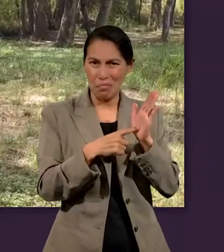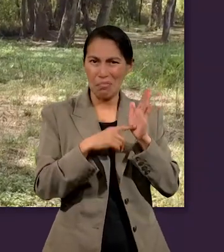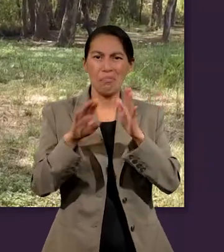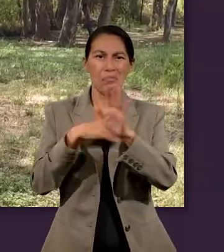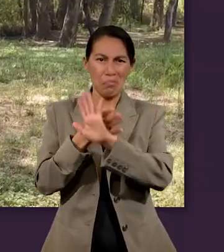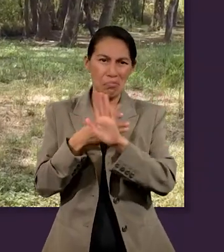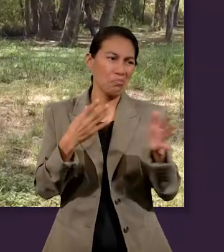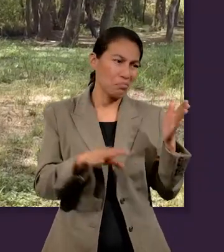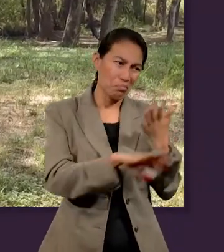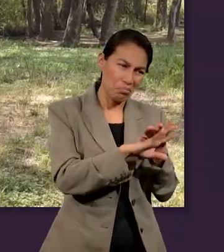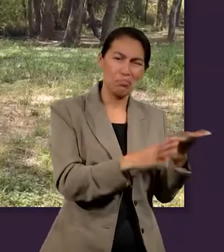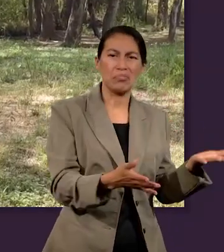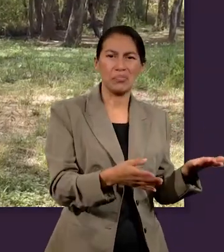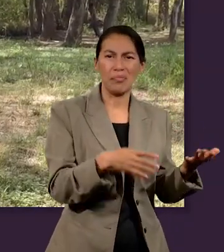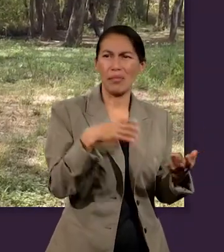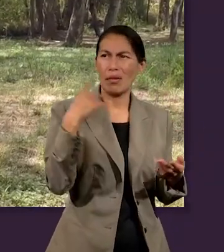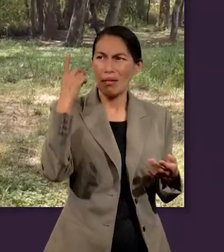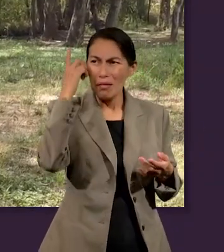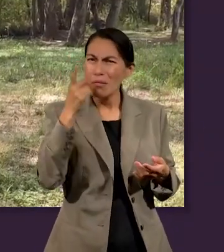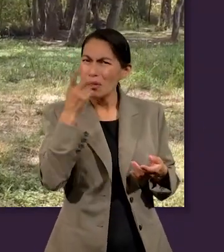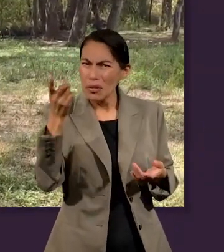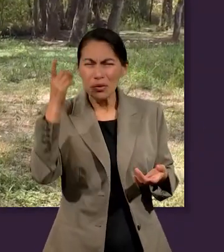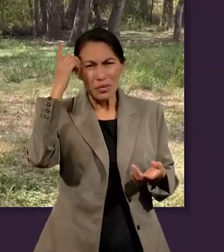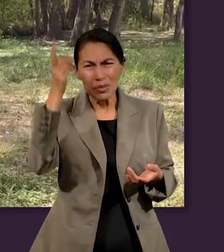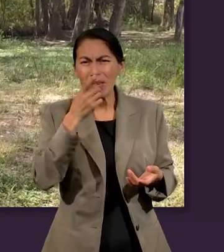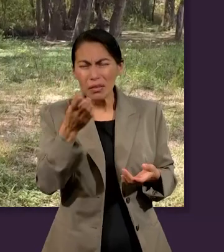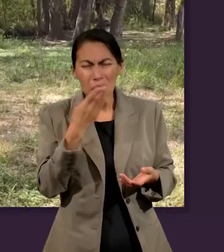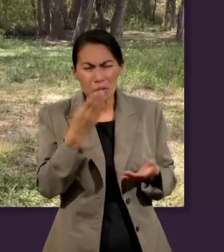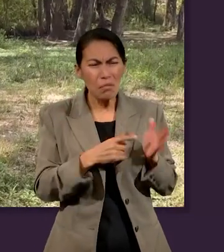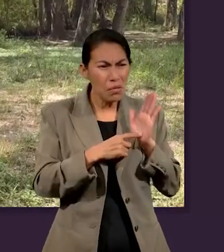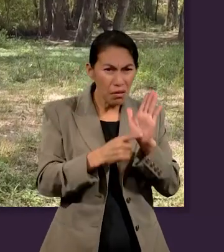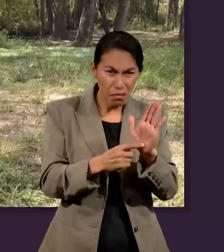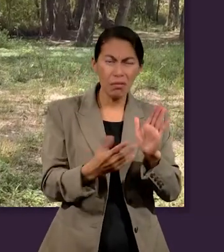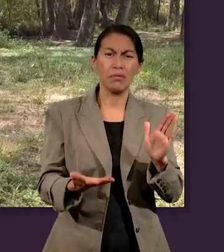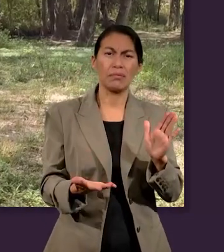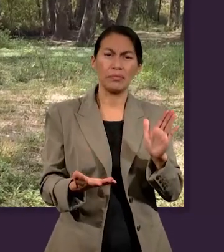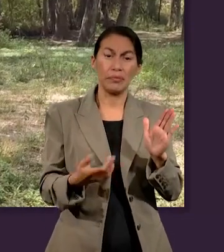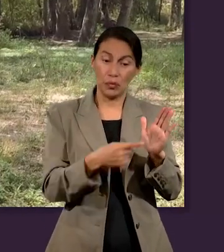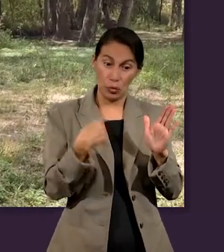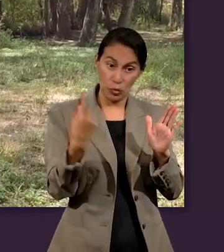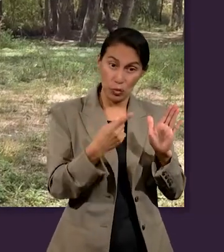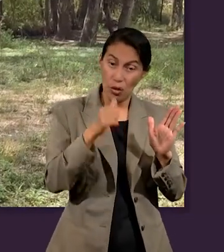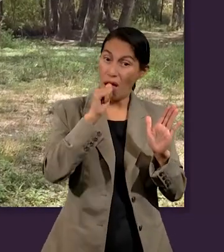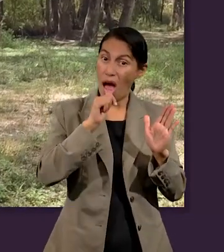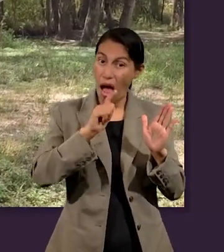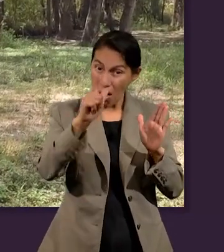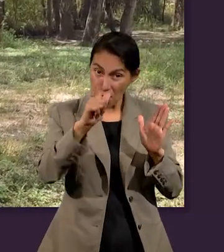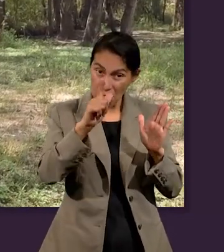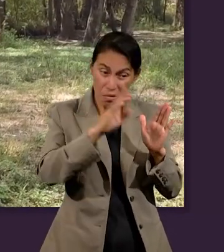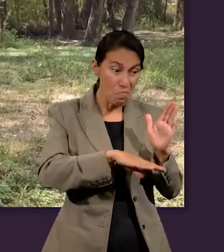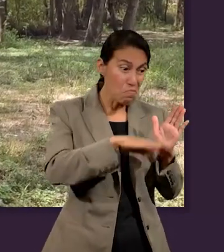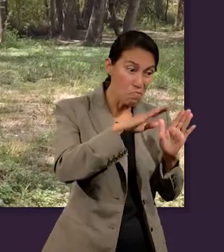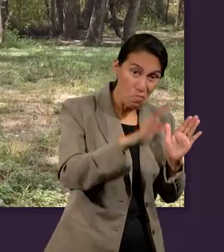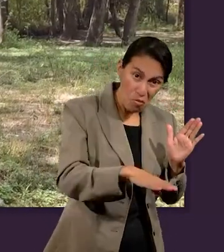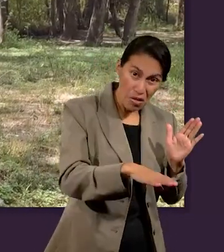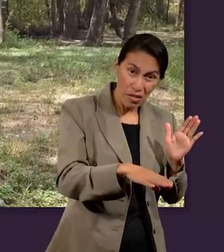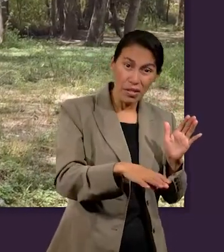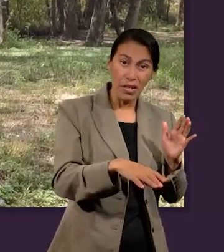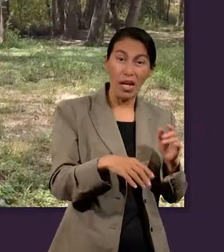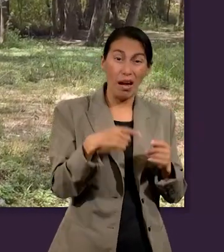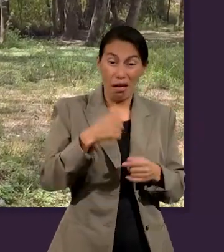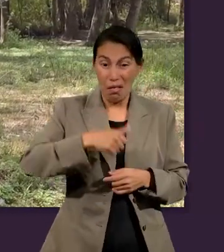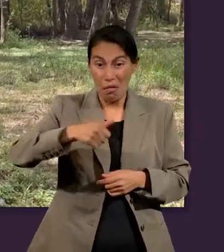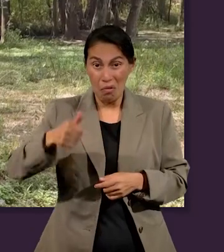cristiano bíblico. Porque es contraria a distintas doctrinas, distintas creencias que